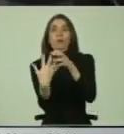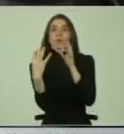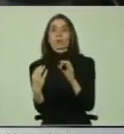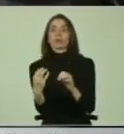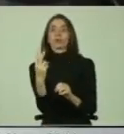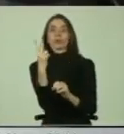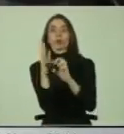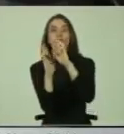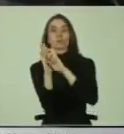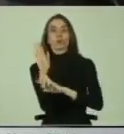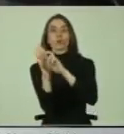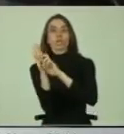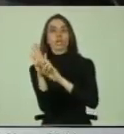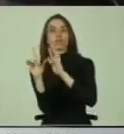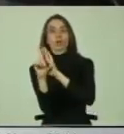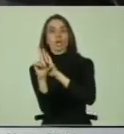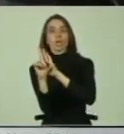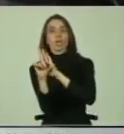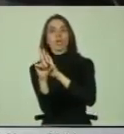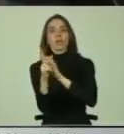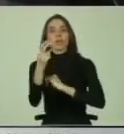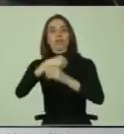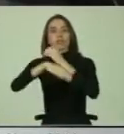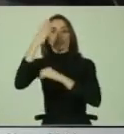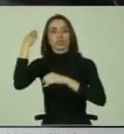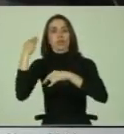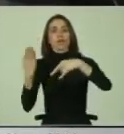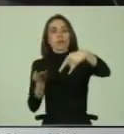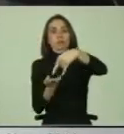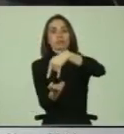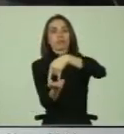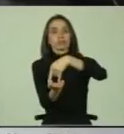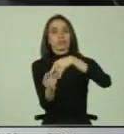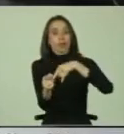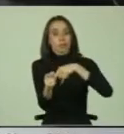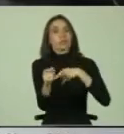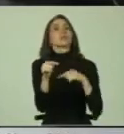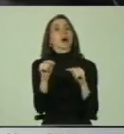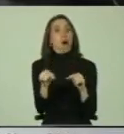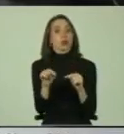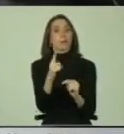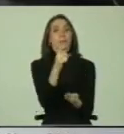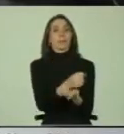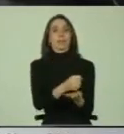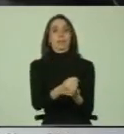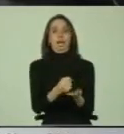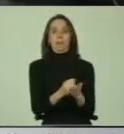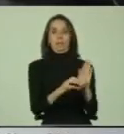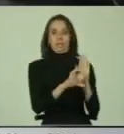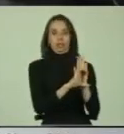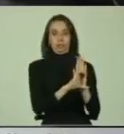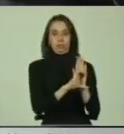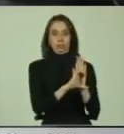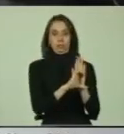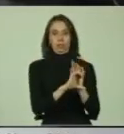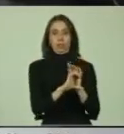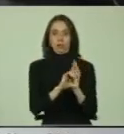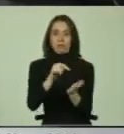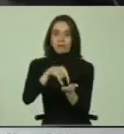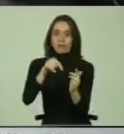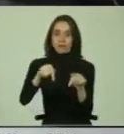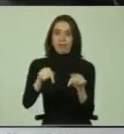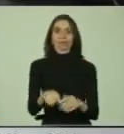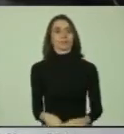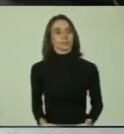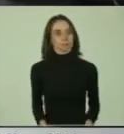dos proyectos de ley presentados en los últimos dos años sobre esta materia y que se encuentran en primer trámite constitucional en este Congreso.